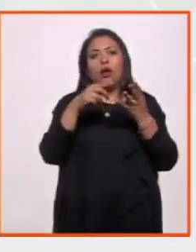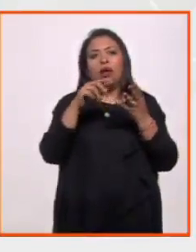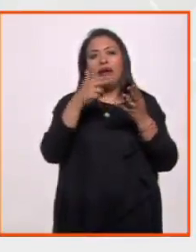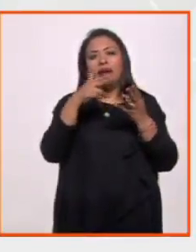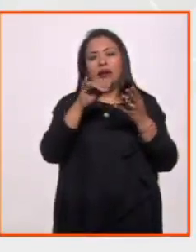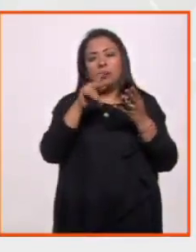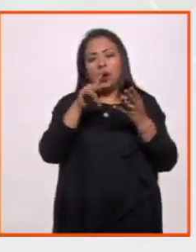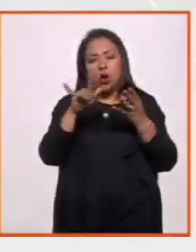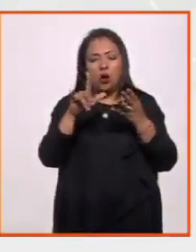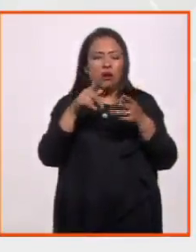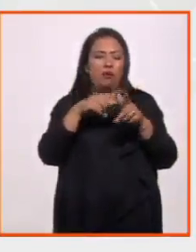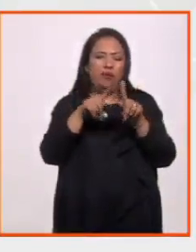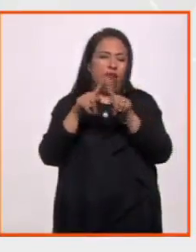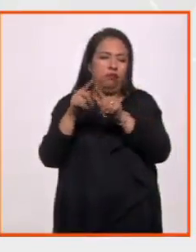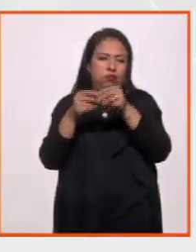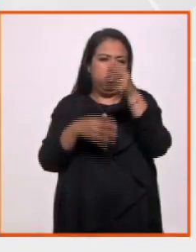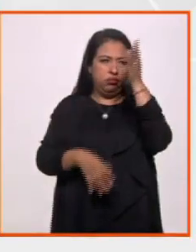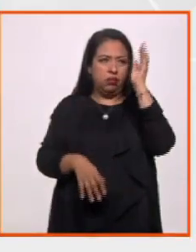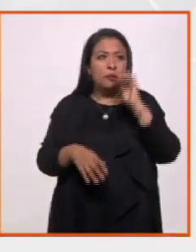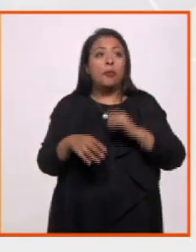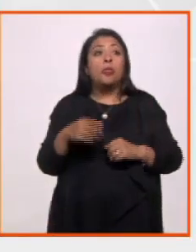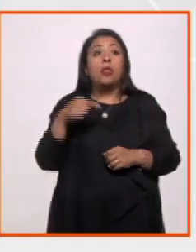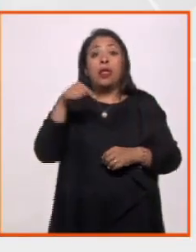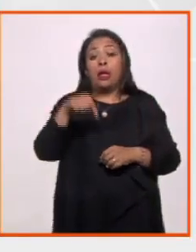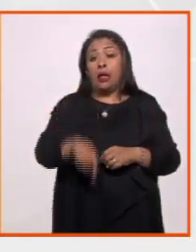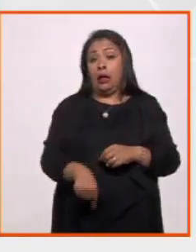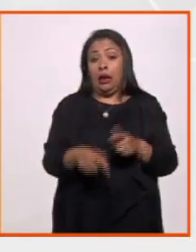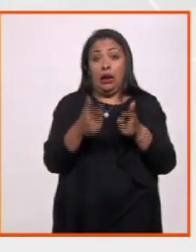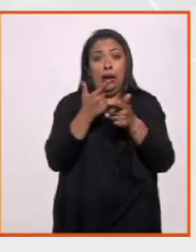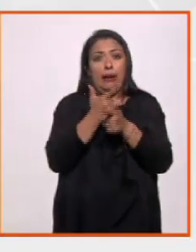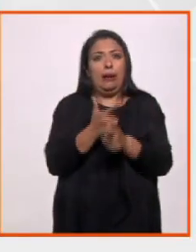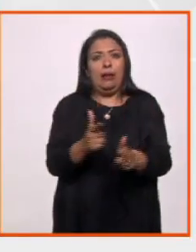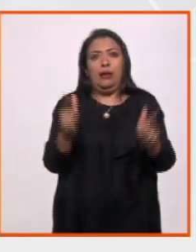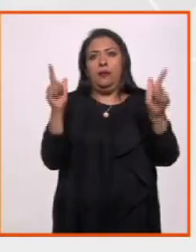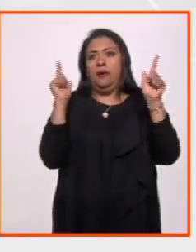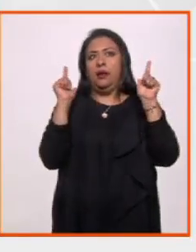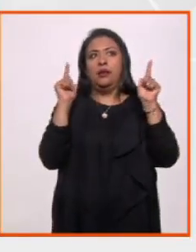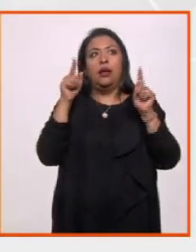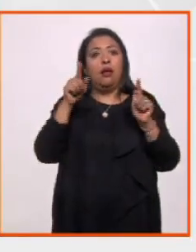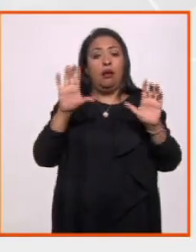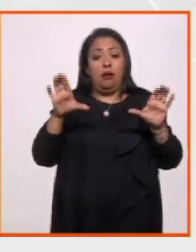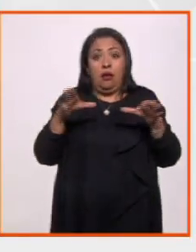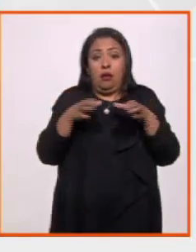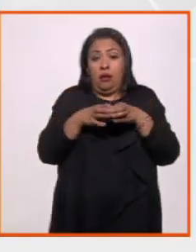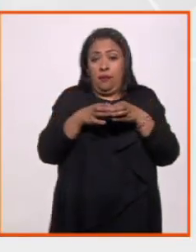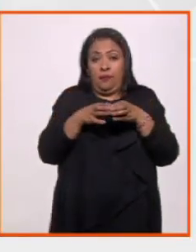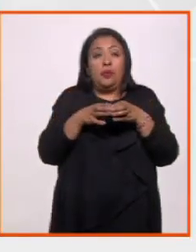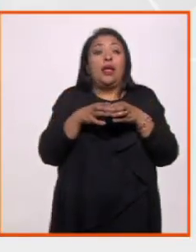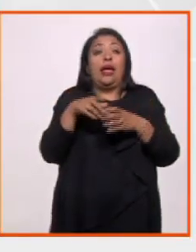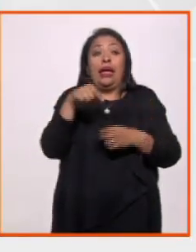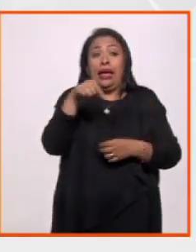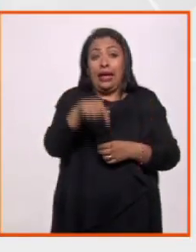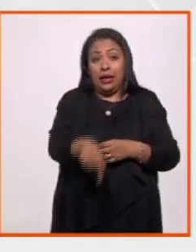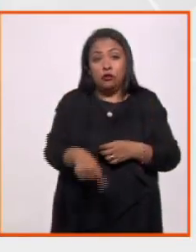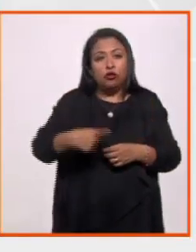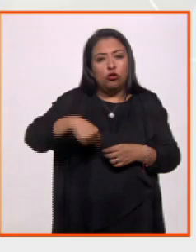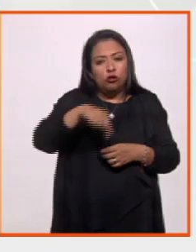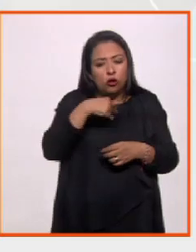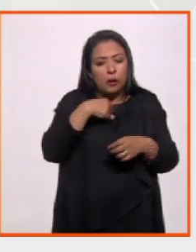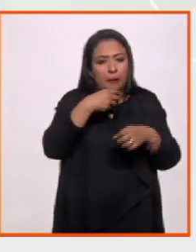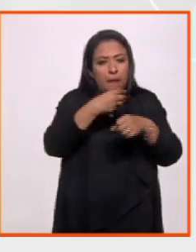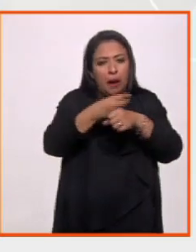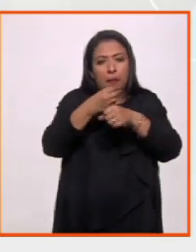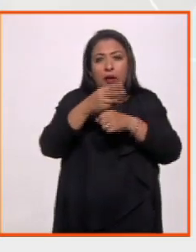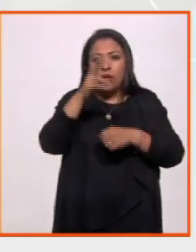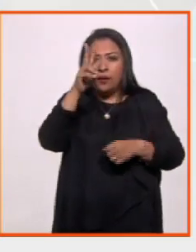y más. A partir de esta libertad que tiene este gremio, de ahí estamos moldeando